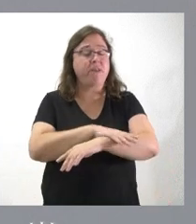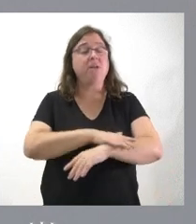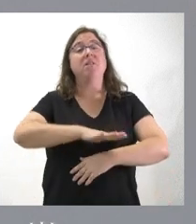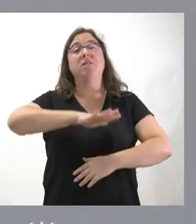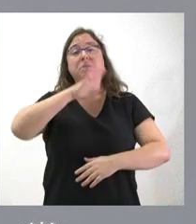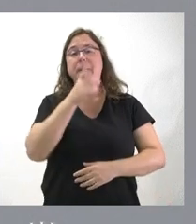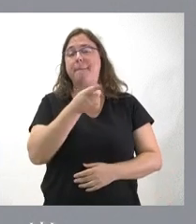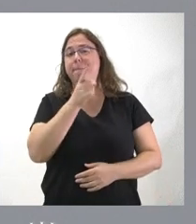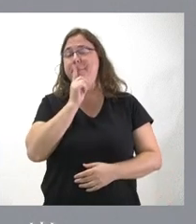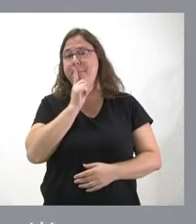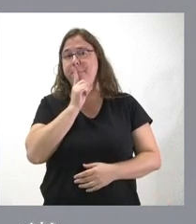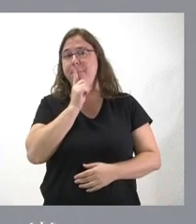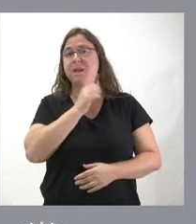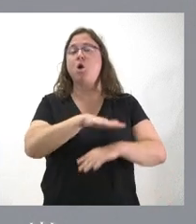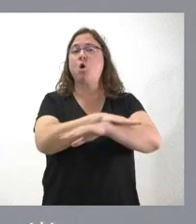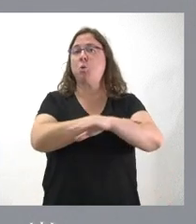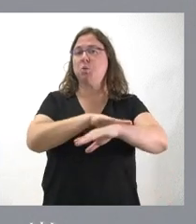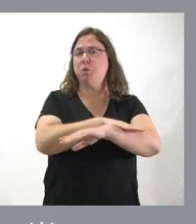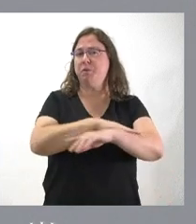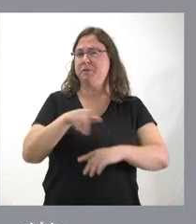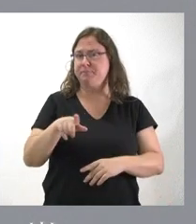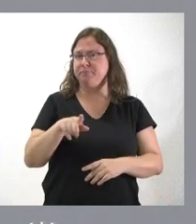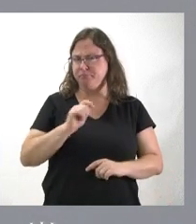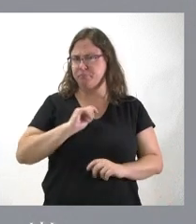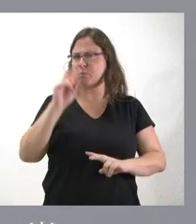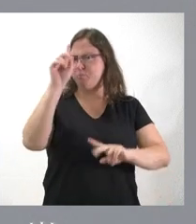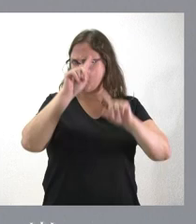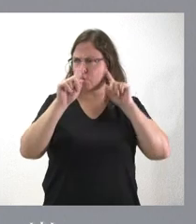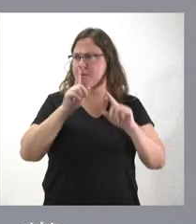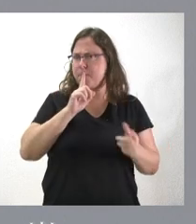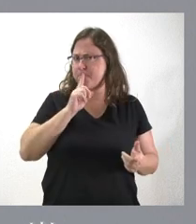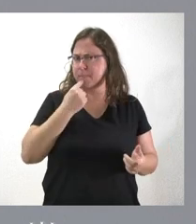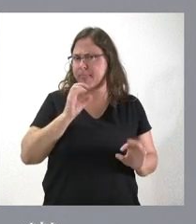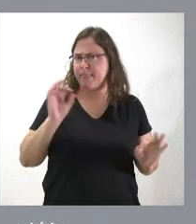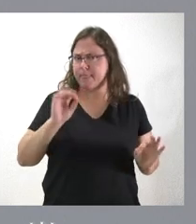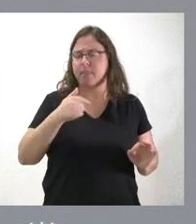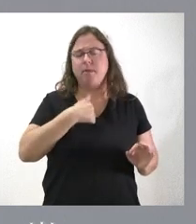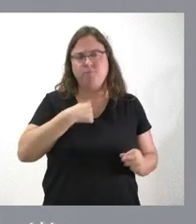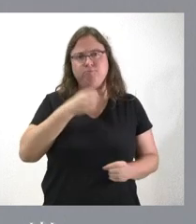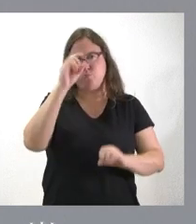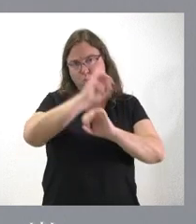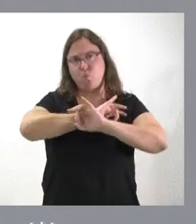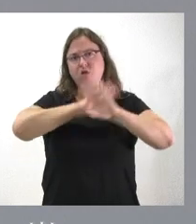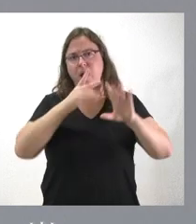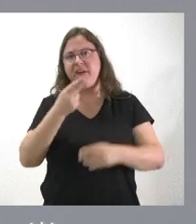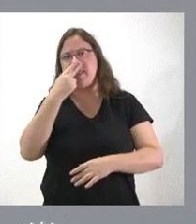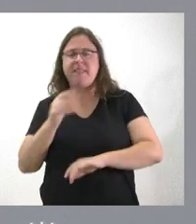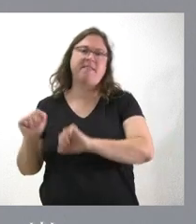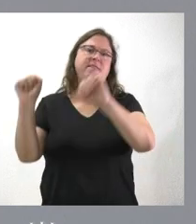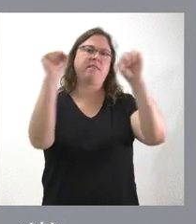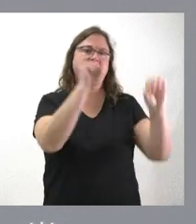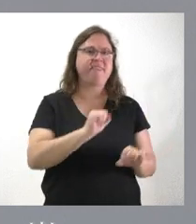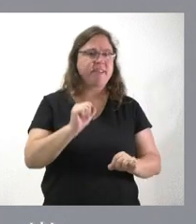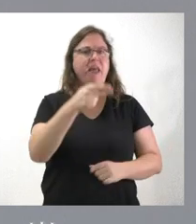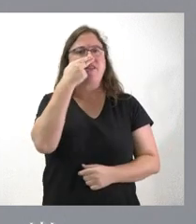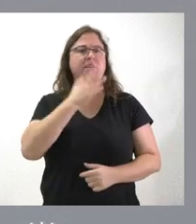silencio del Gobierno, que es un silencio preocupante, nosotros queremos dejar muy claro el interés de defender los intereses